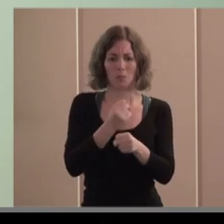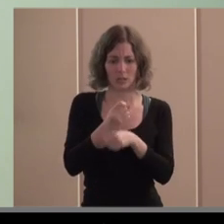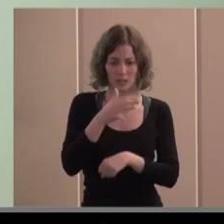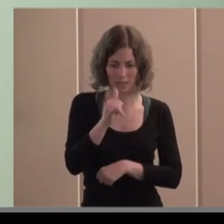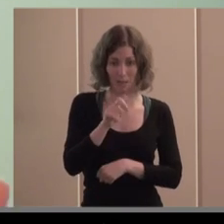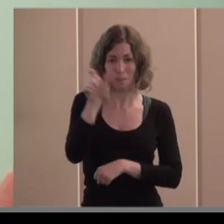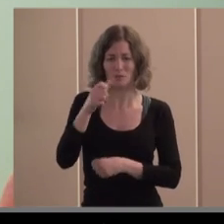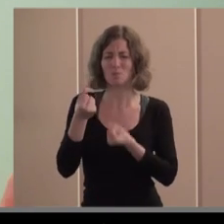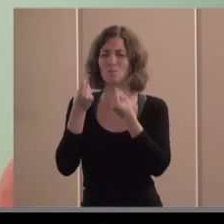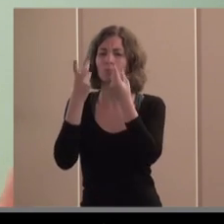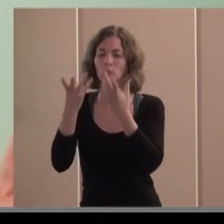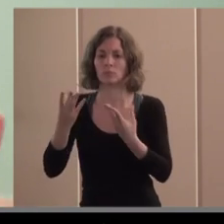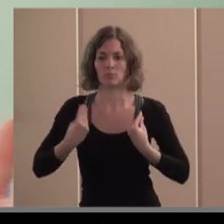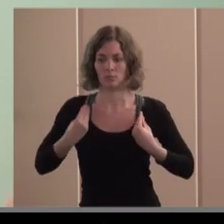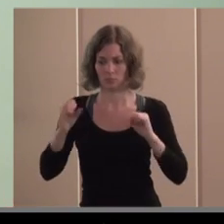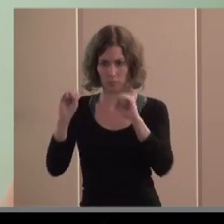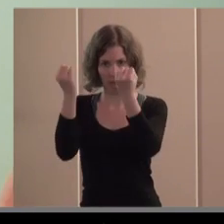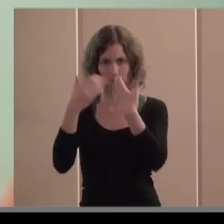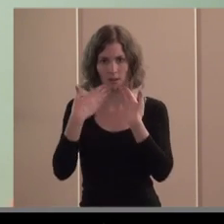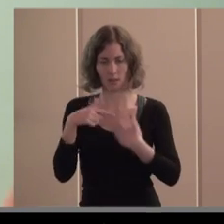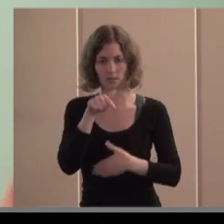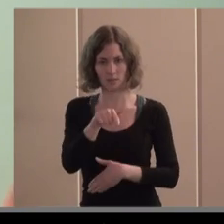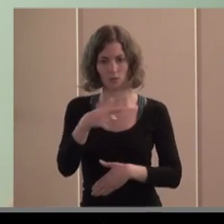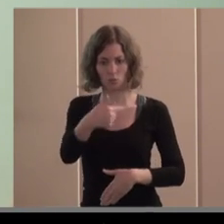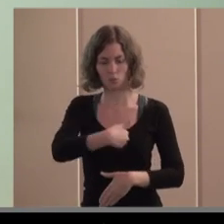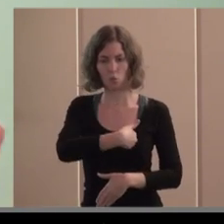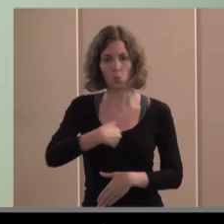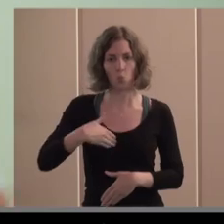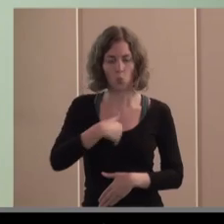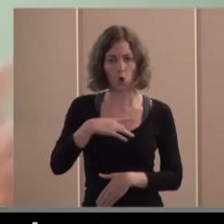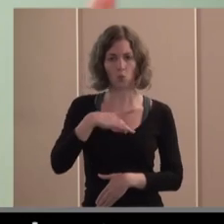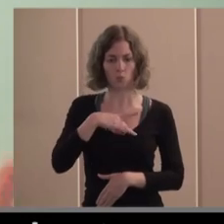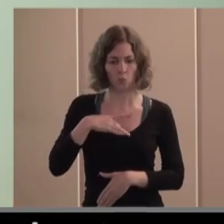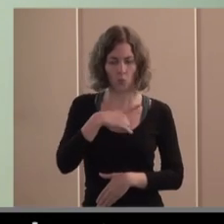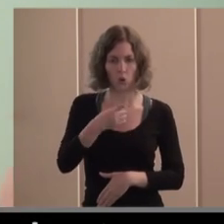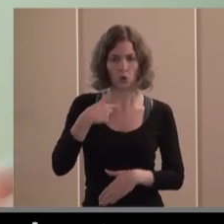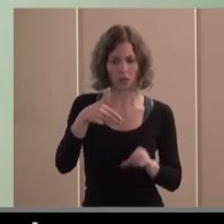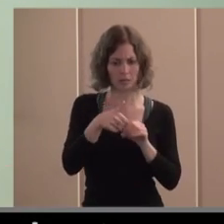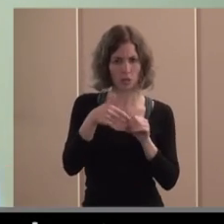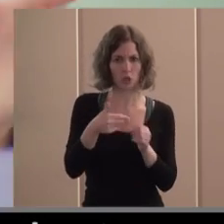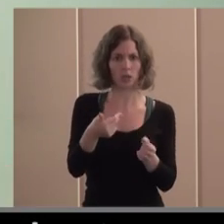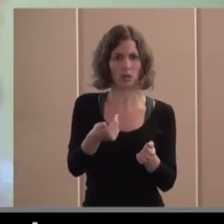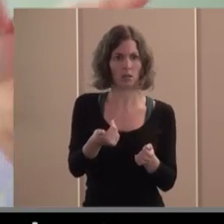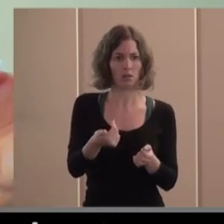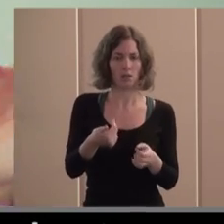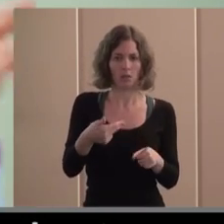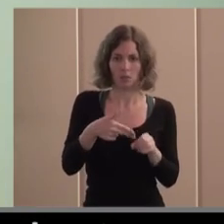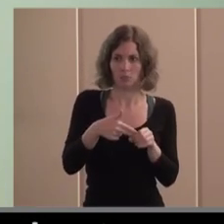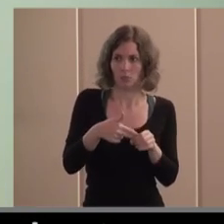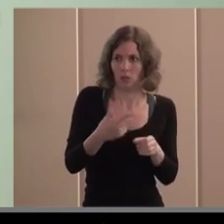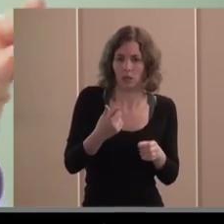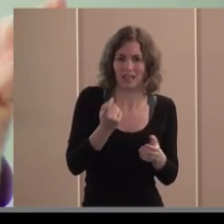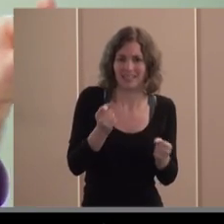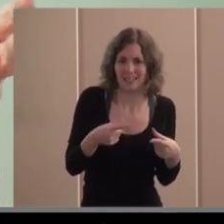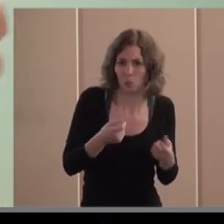la vida todos los días y hacen una función y consumen una gasolina y pagan unos seguros y tal eso al fin de cuentas también es una empresa